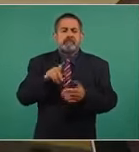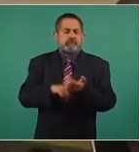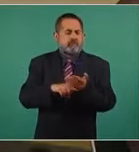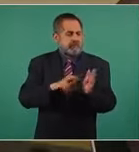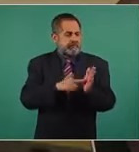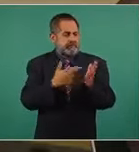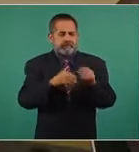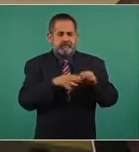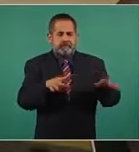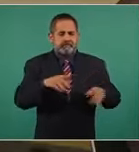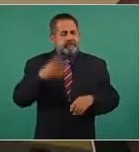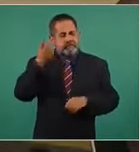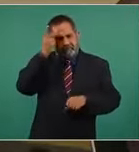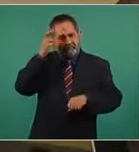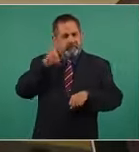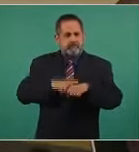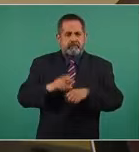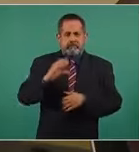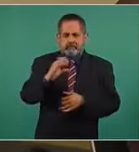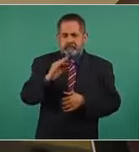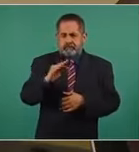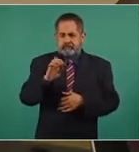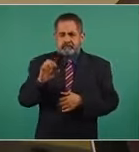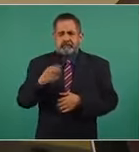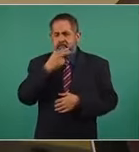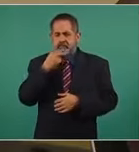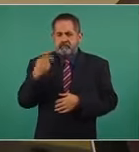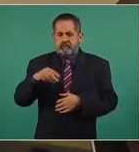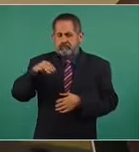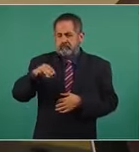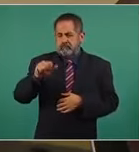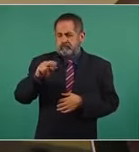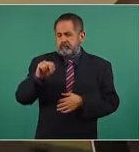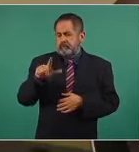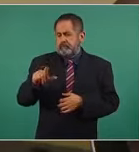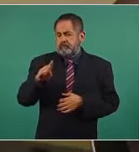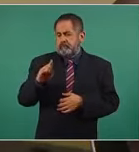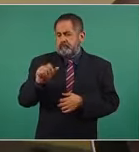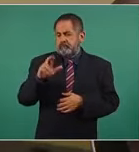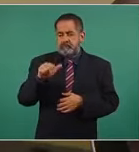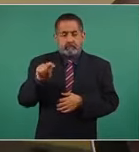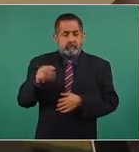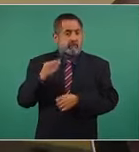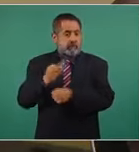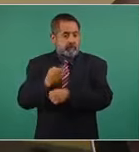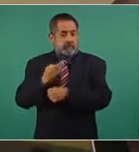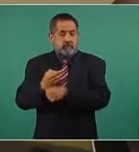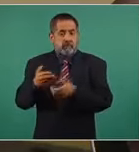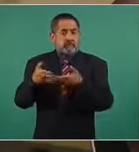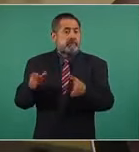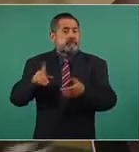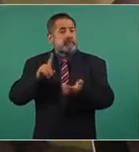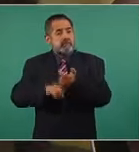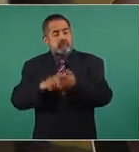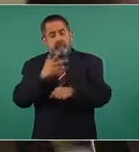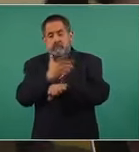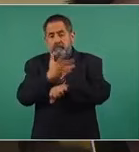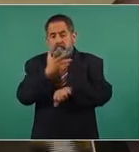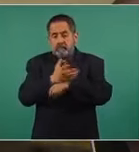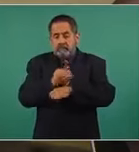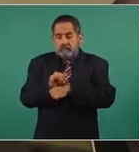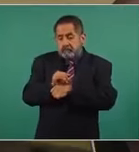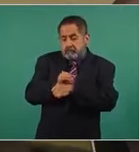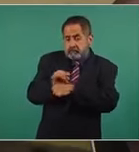director de la CFE, Manuel Bartlett, y esta investigación que está abierta en Estados Unidos sobre el tema del